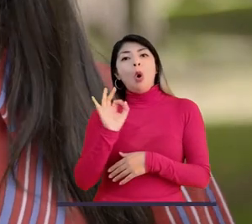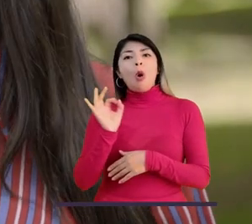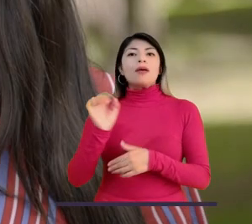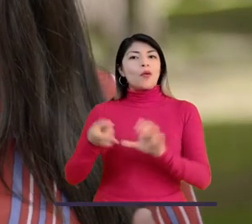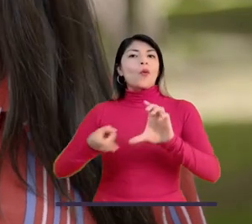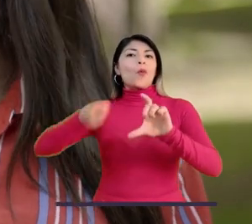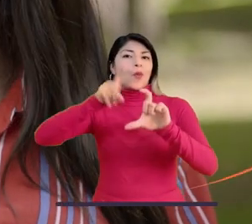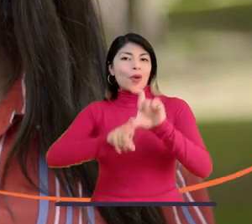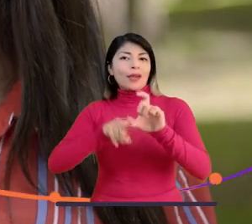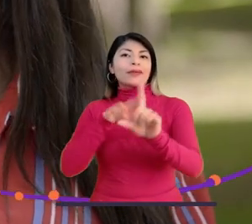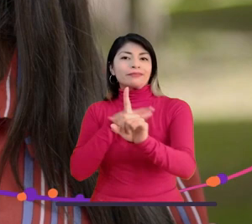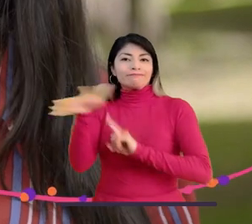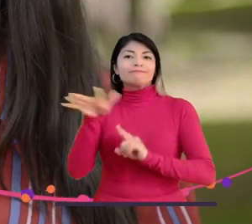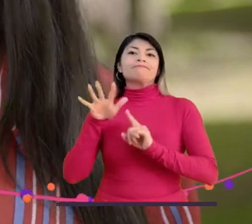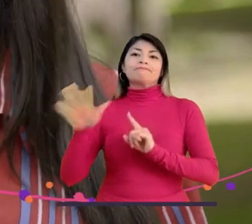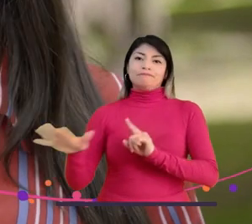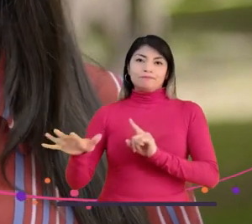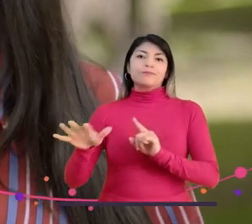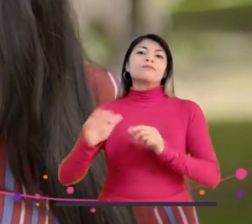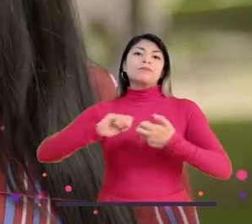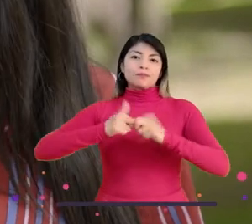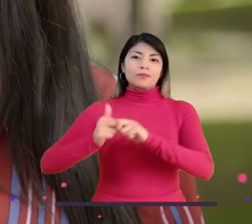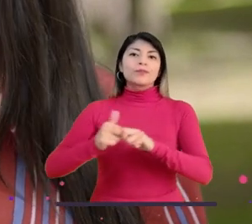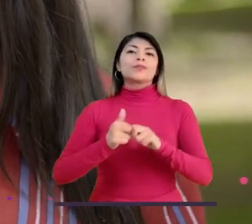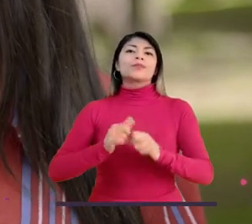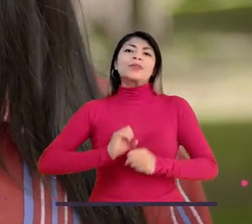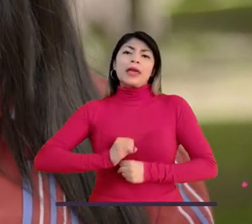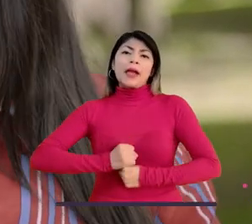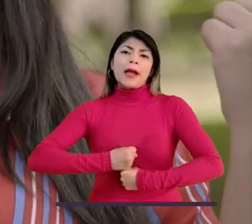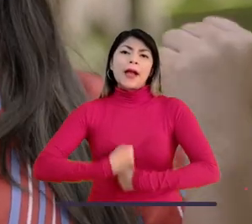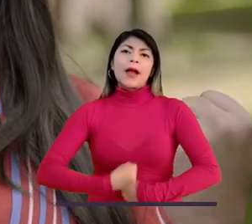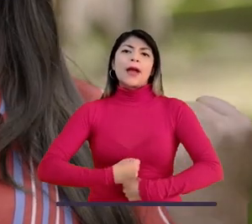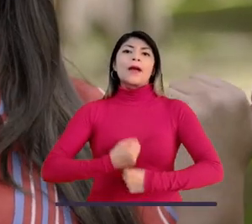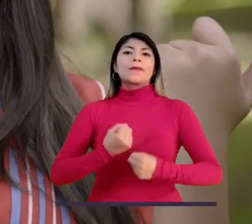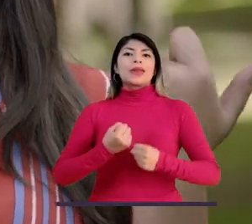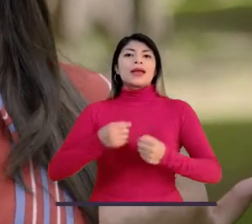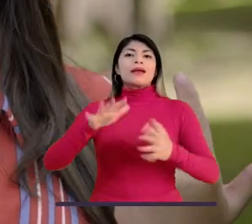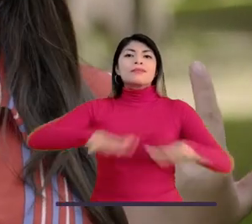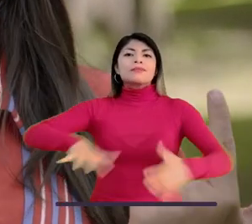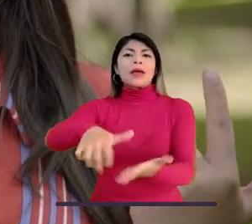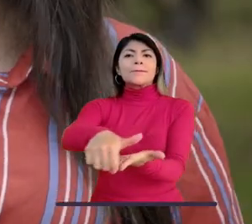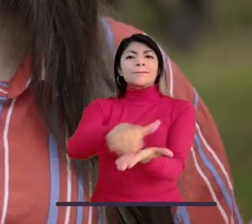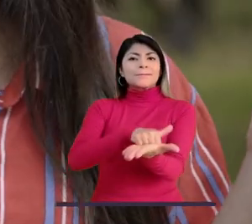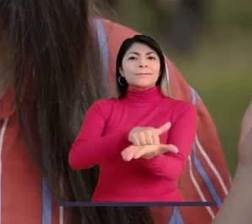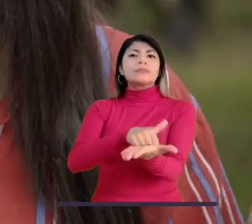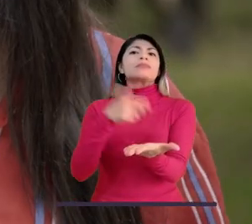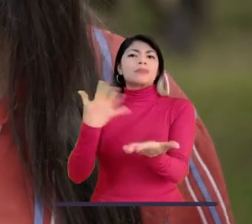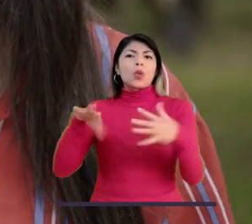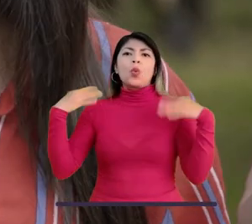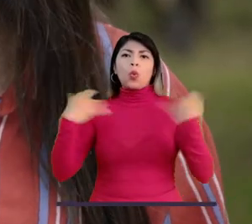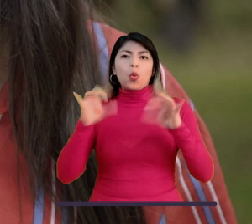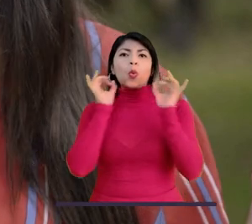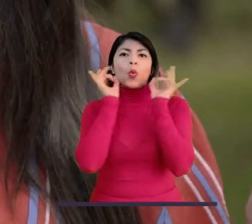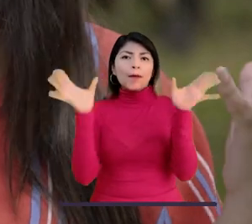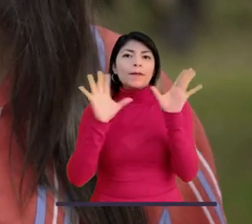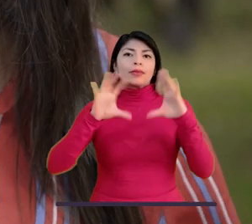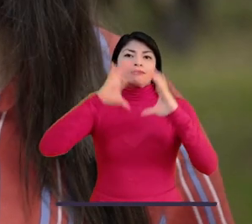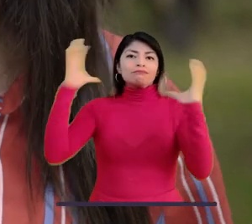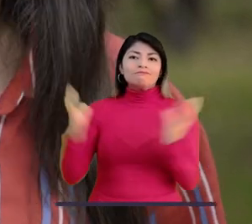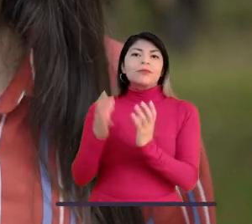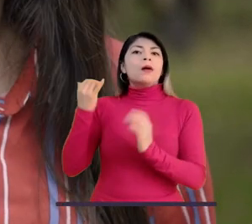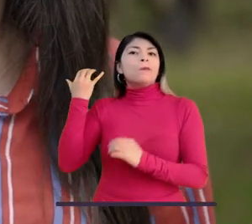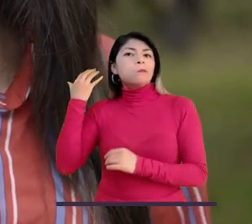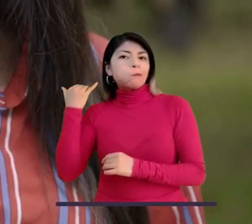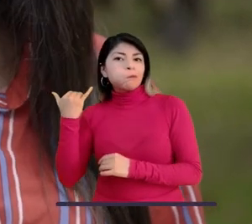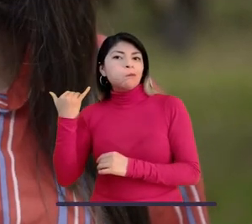O como en la historia de Brian, que nos mostró cómo en Guajira atravesan problemas de hambre y sequía. Y lo seguiremos viendo en otras partes del